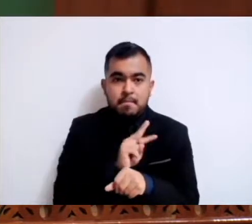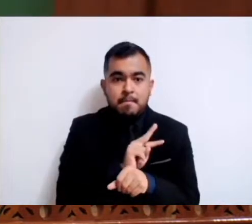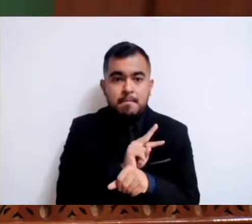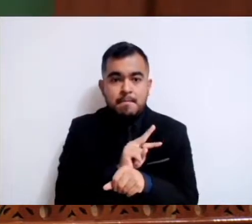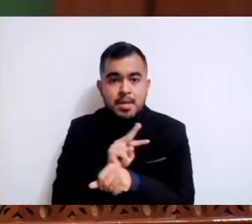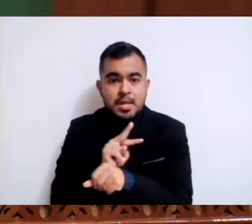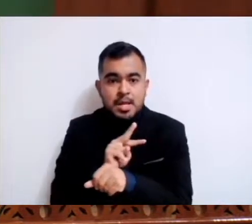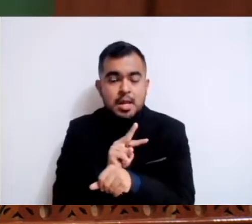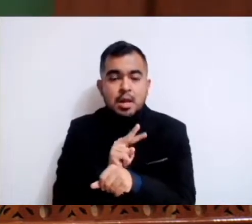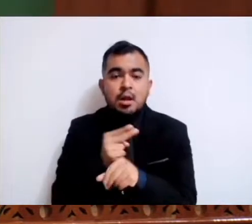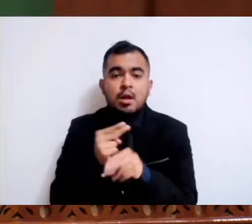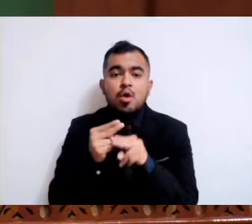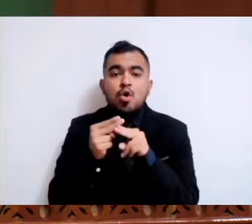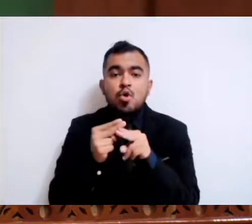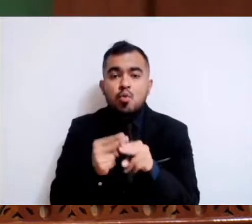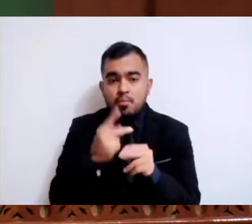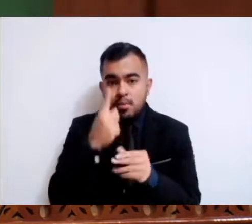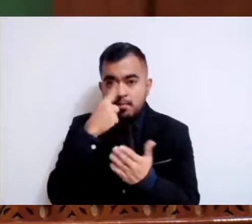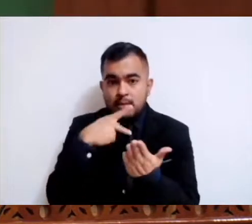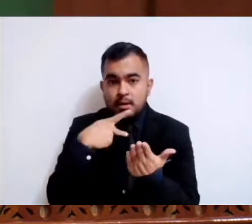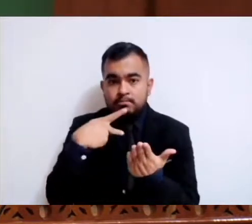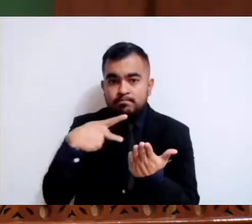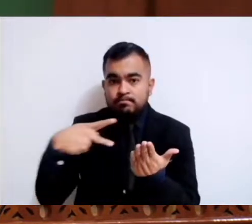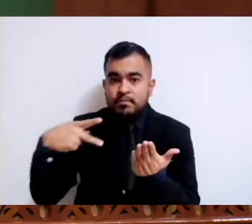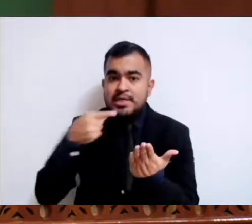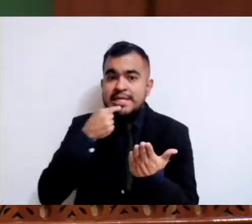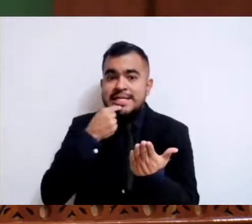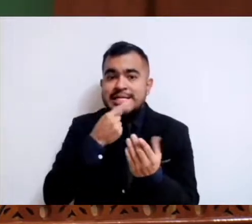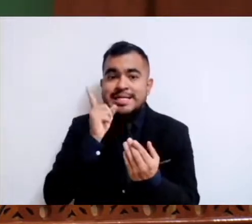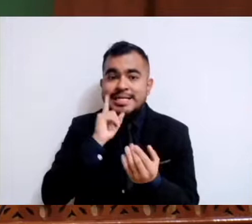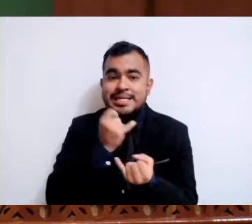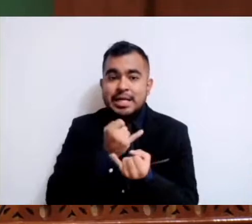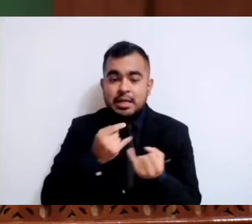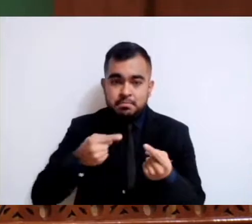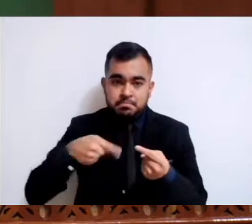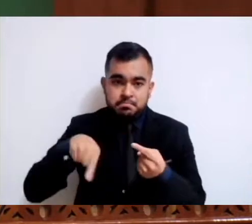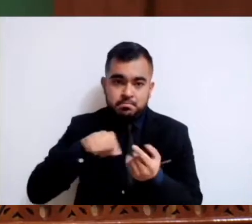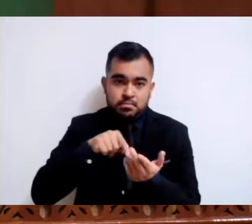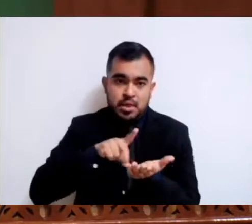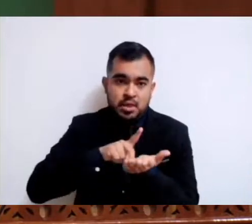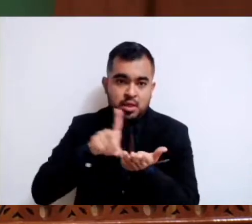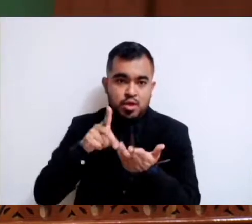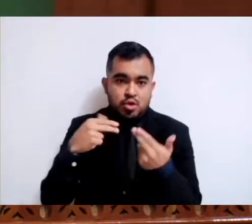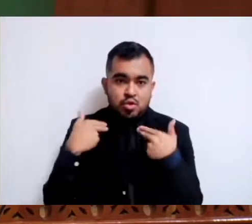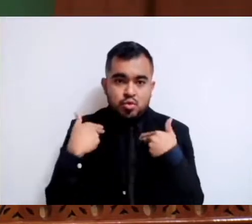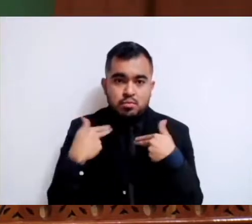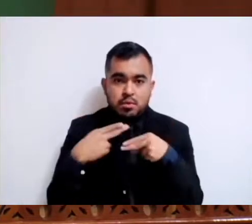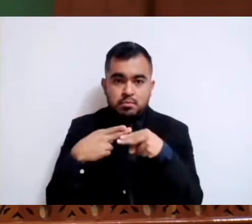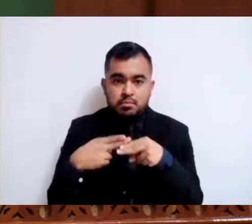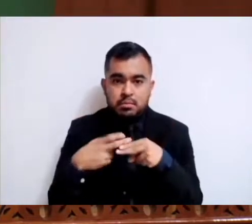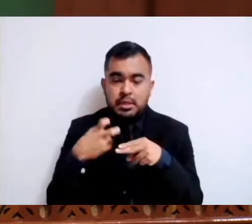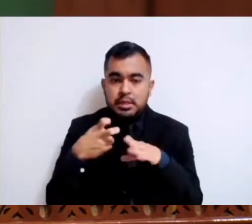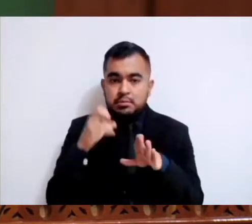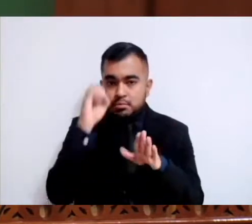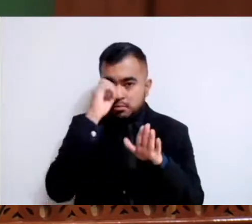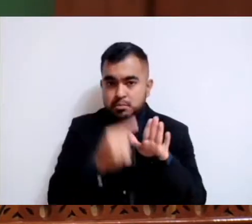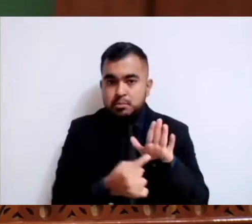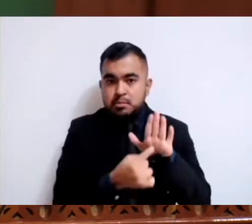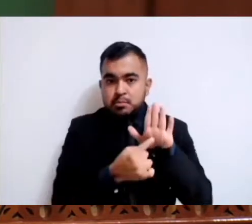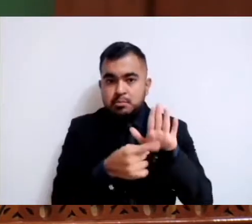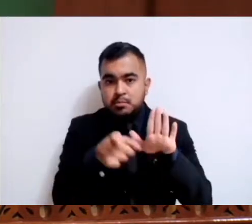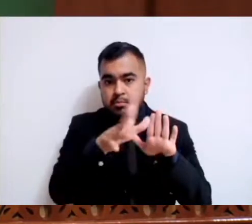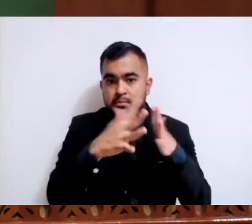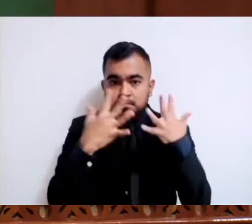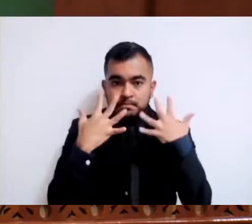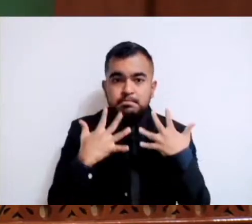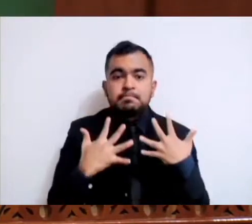derechos humanos de las niñas, niños y adolescentes. Por lo anterior expuesto, se somete a la consideración de esta honorable